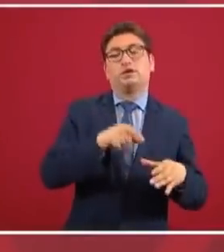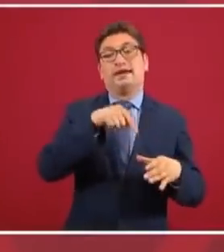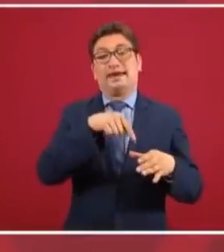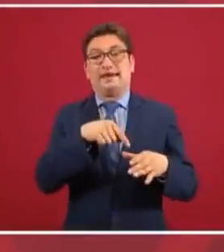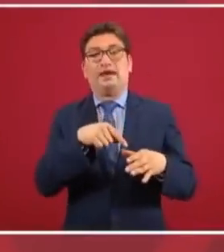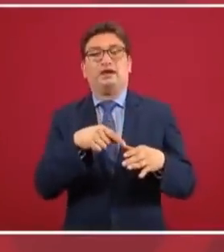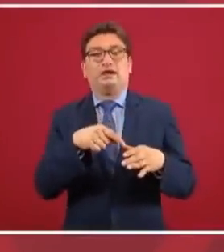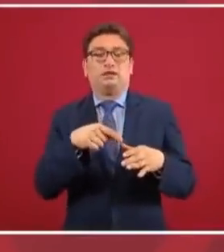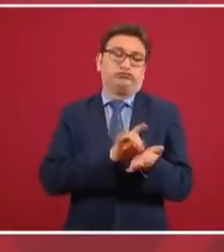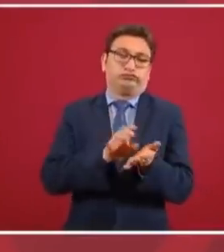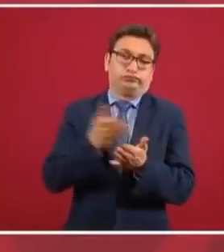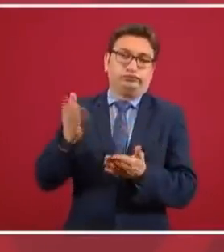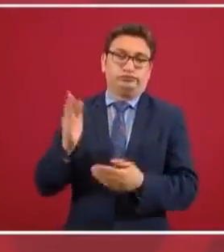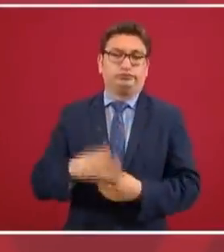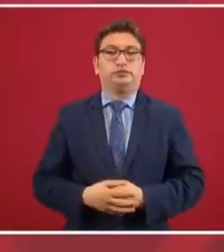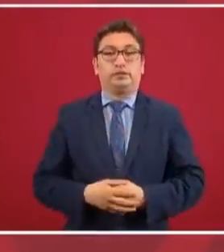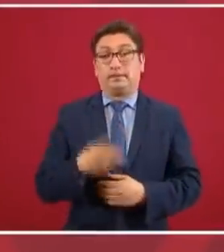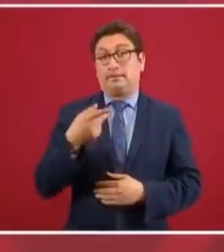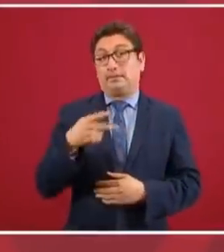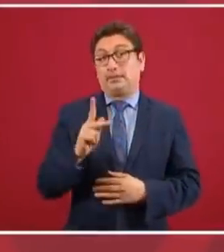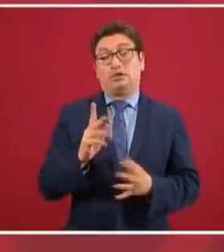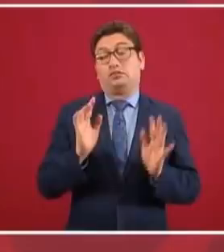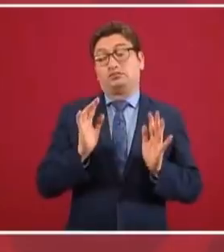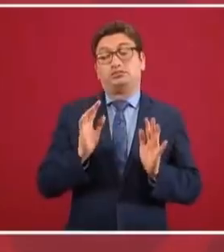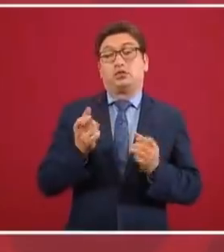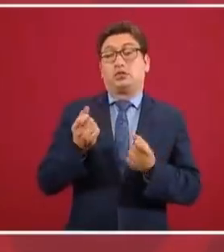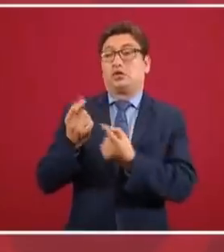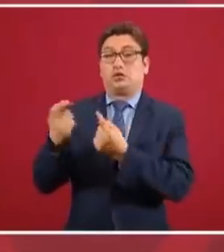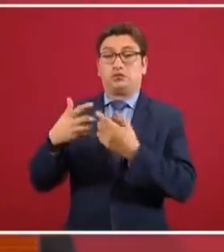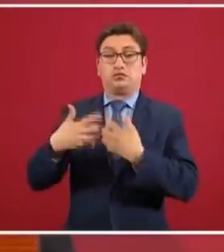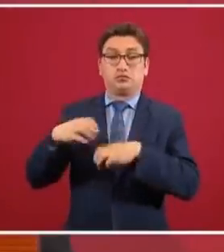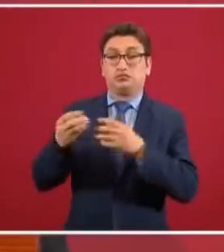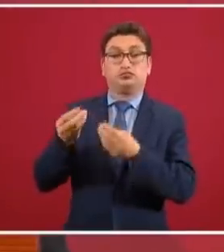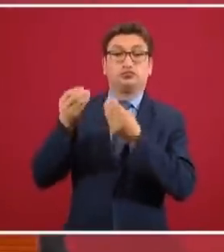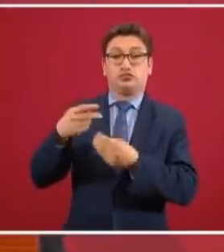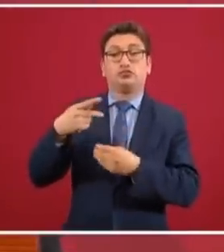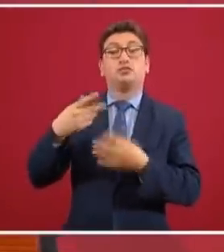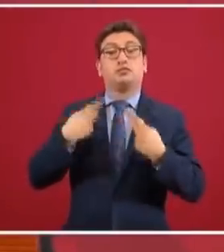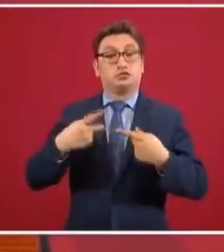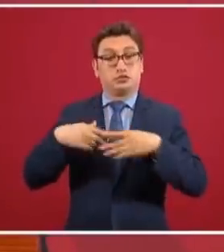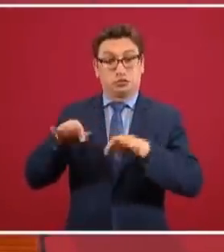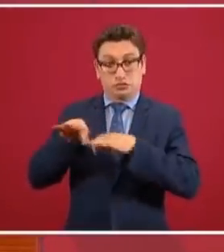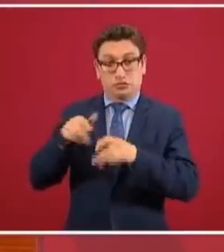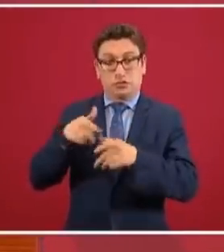pero muchos siguieron pagando a sus trabajadores y